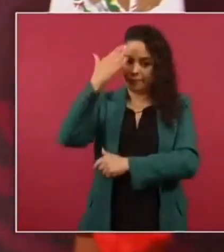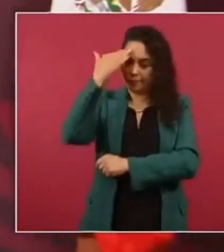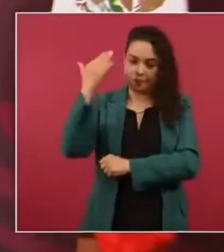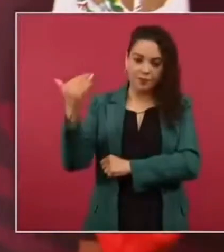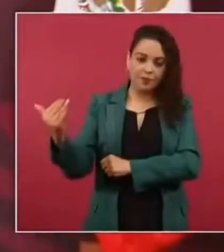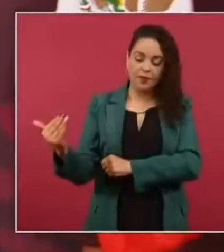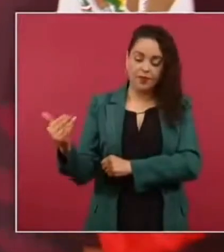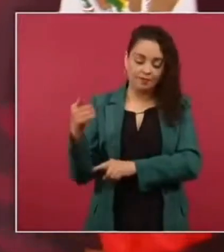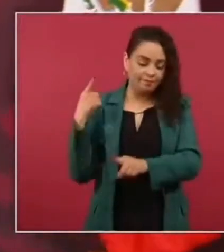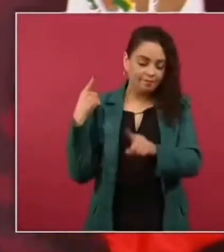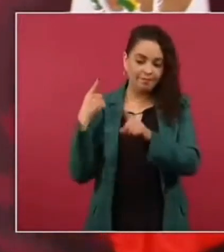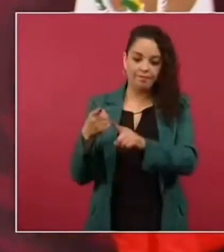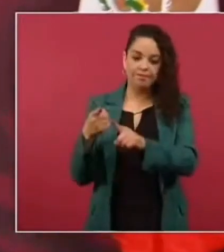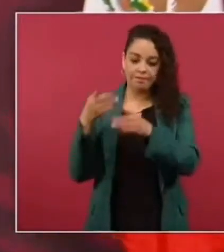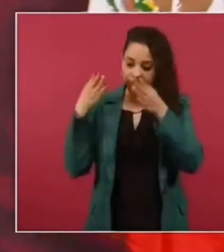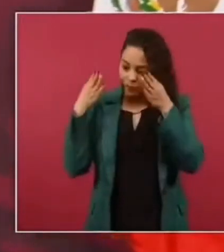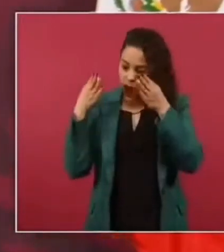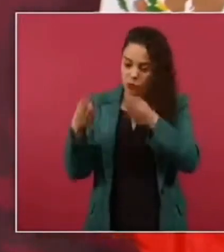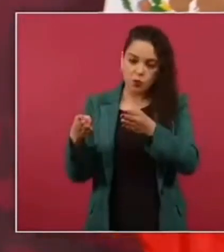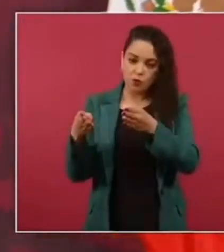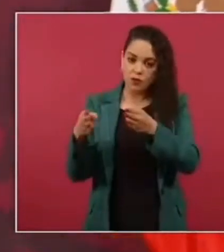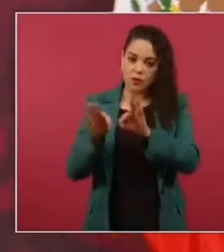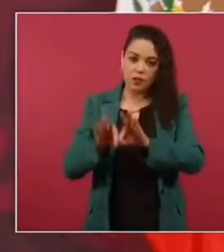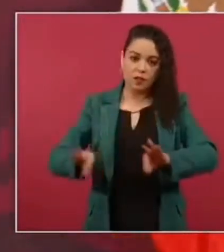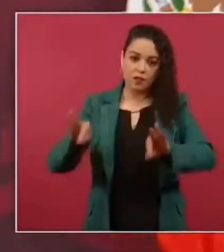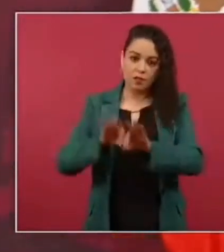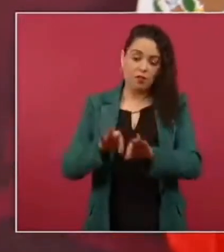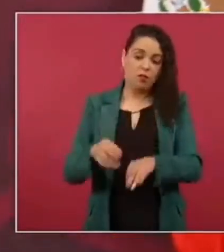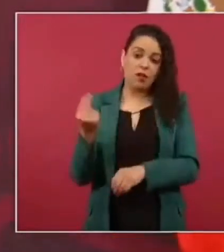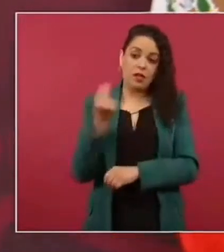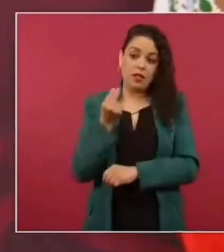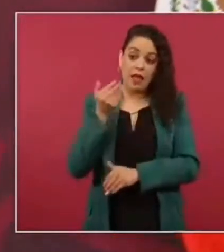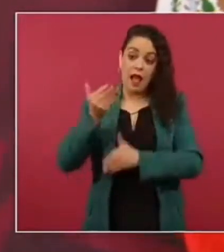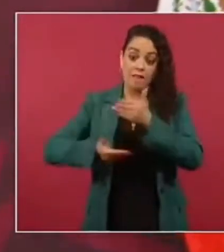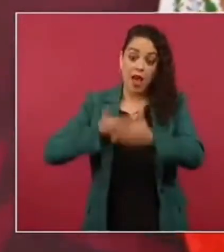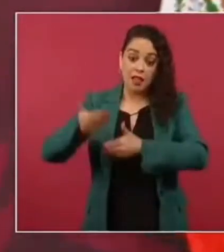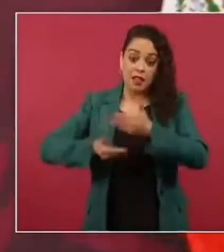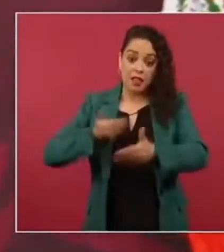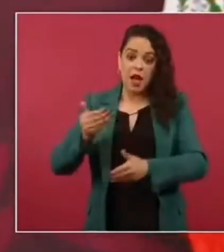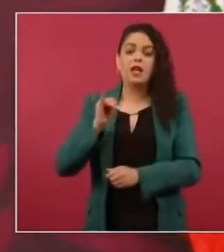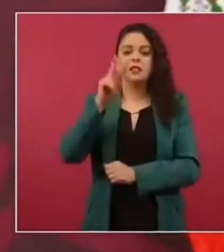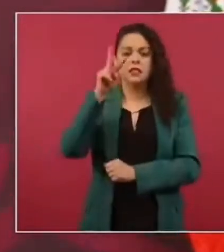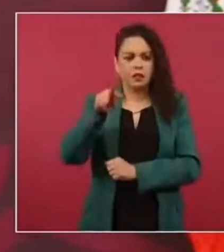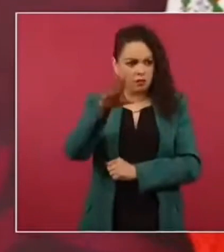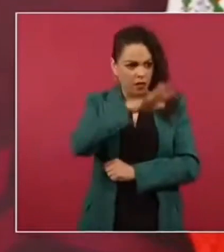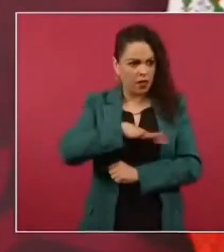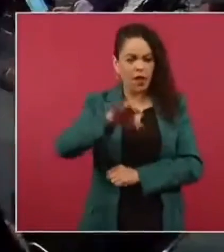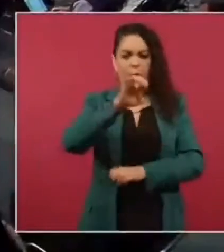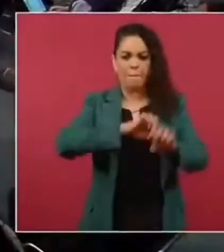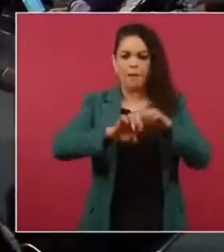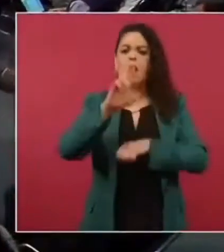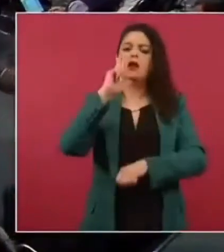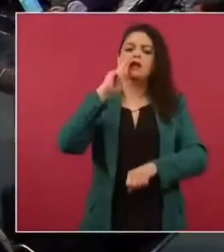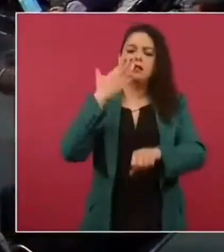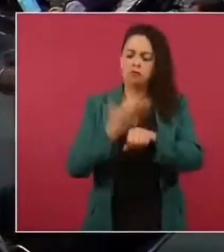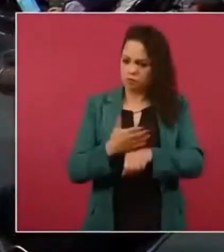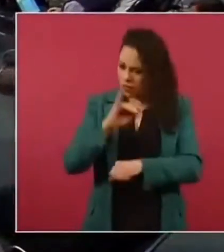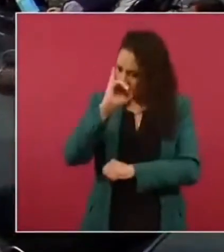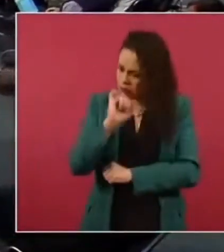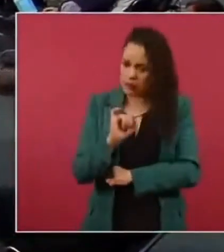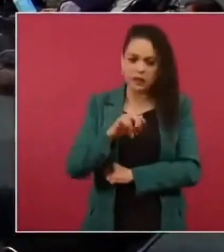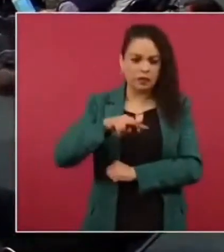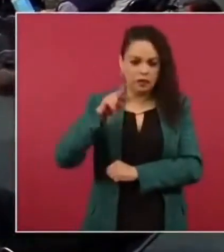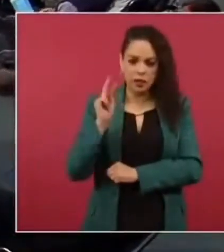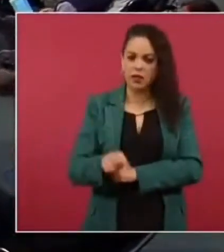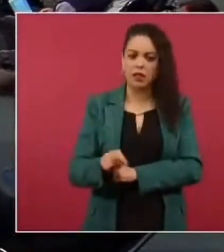avanzamos o sea son muy responsables las empresas muy responsables